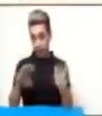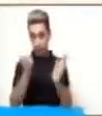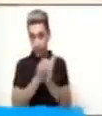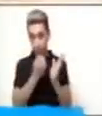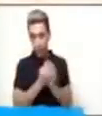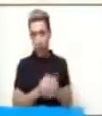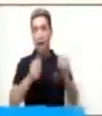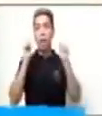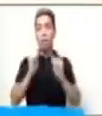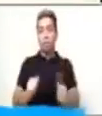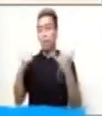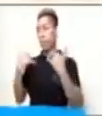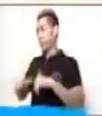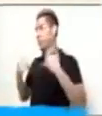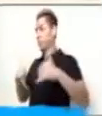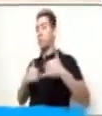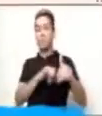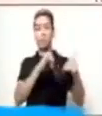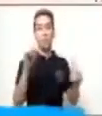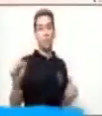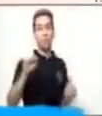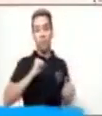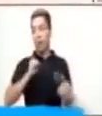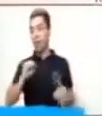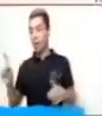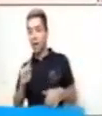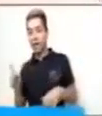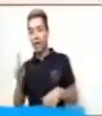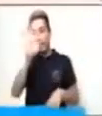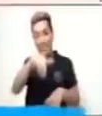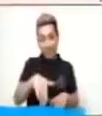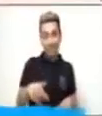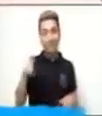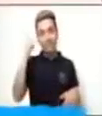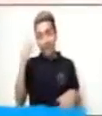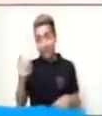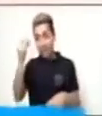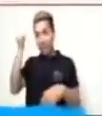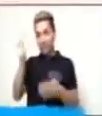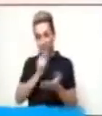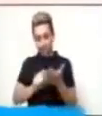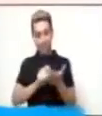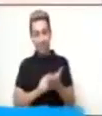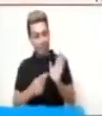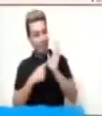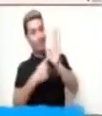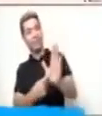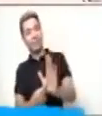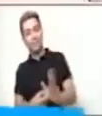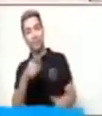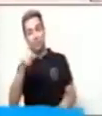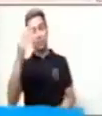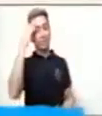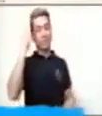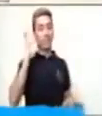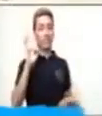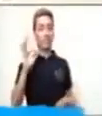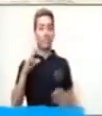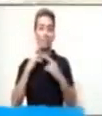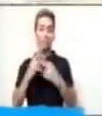jugar con tus compañeros y compañeras a resolver algunos acertijos. Pero tú ya sabrás la respuesta.